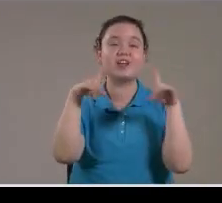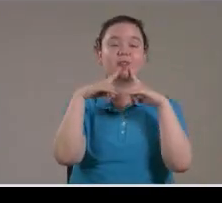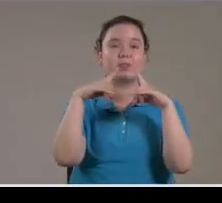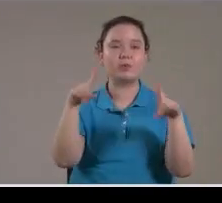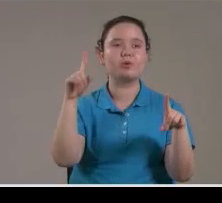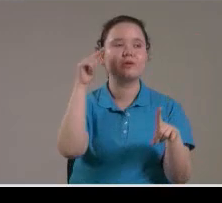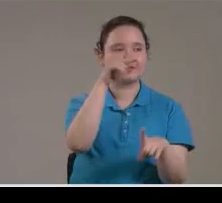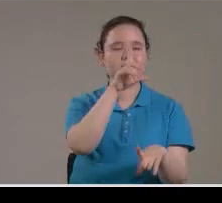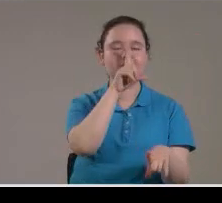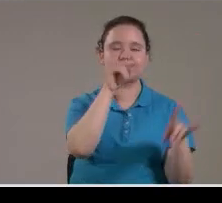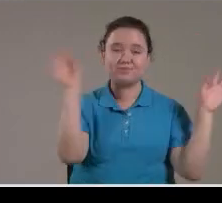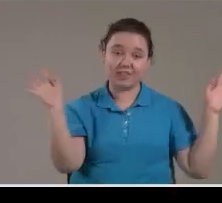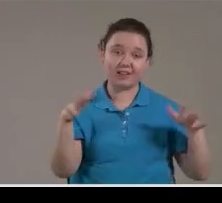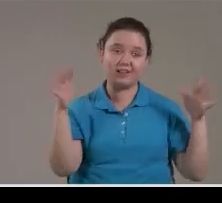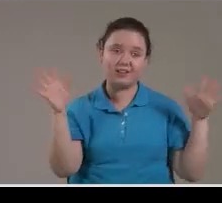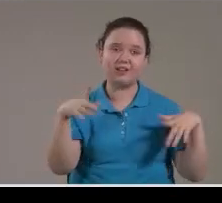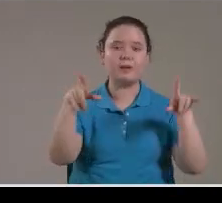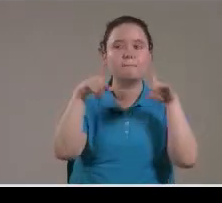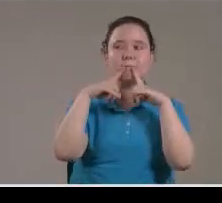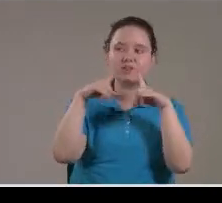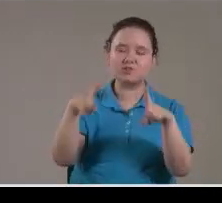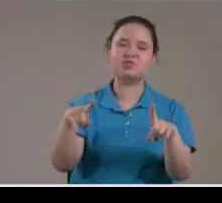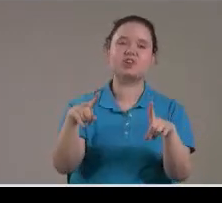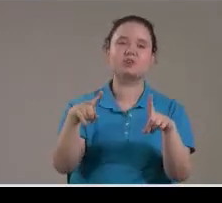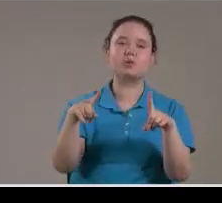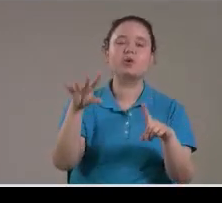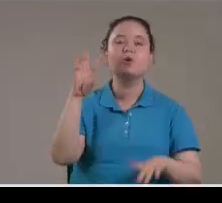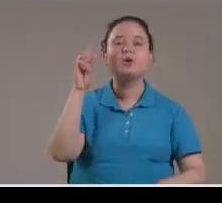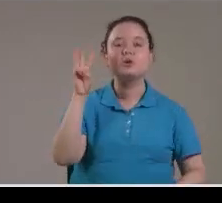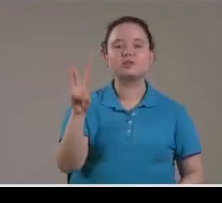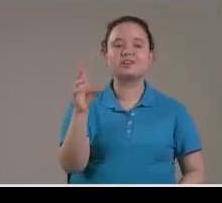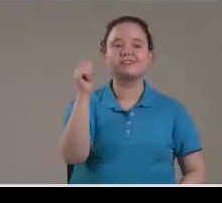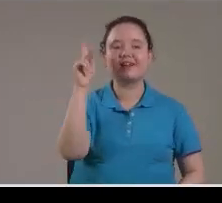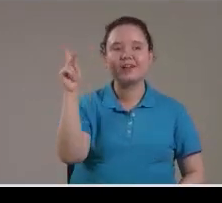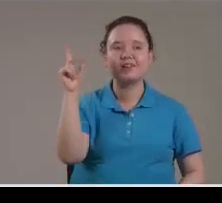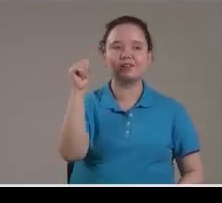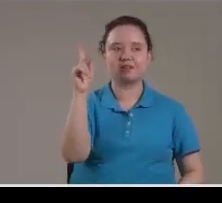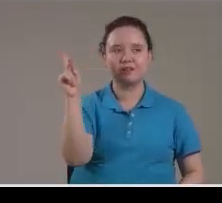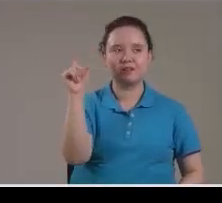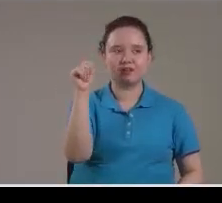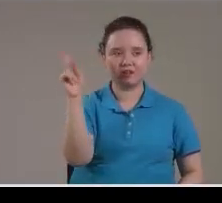Están águila Va anunciando Los tres Ayes